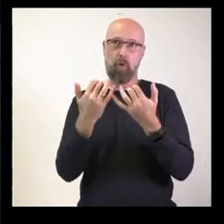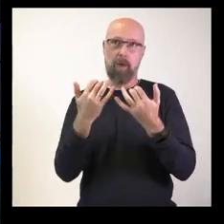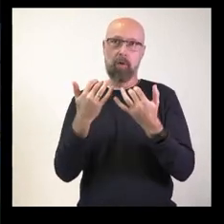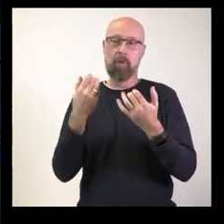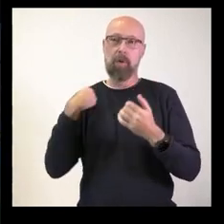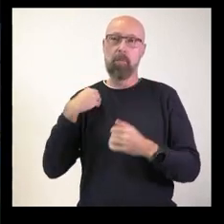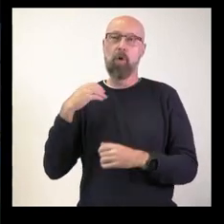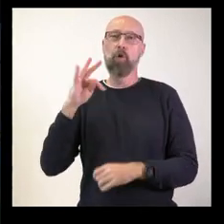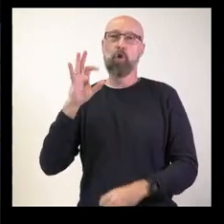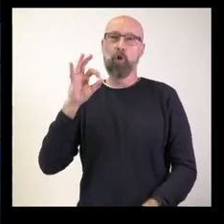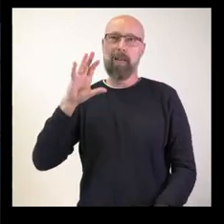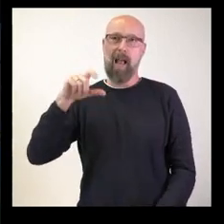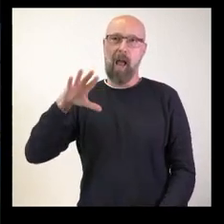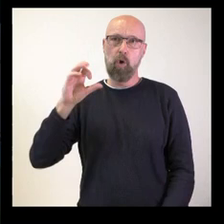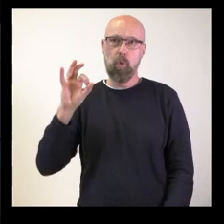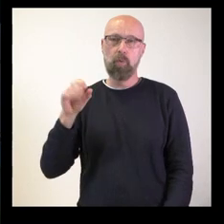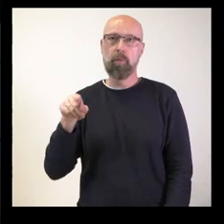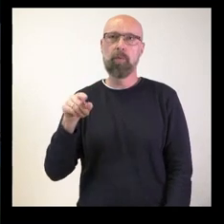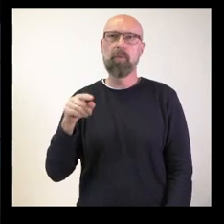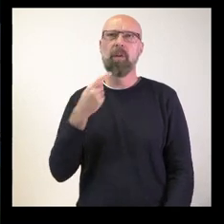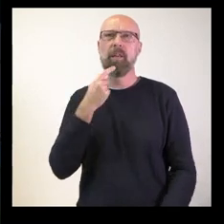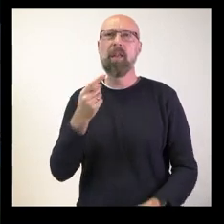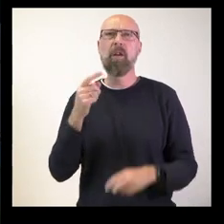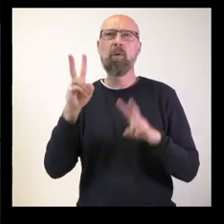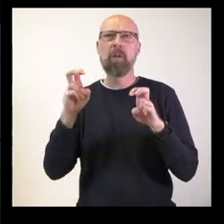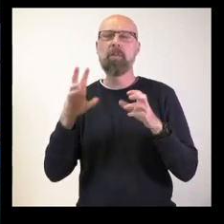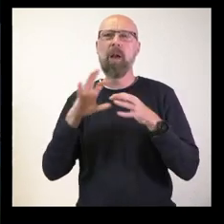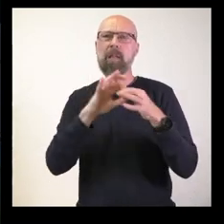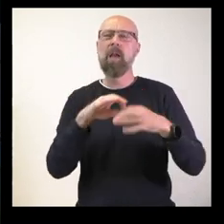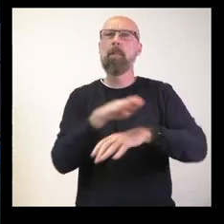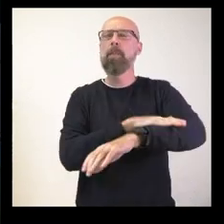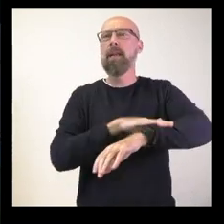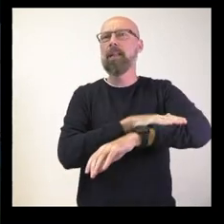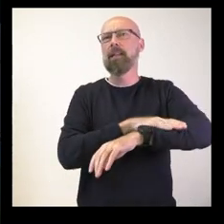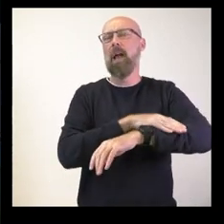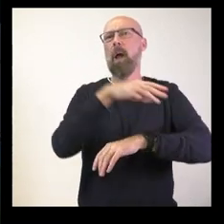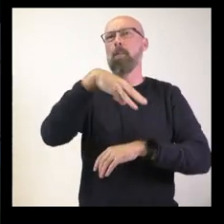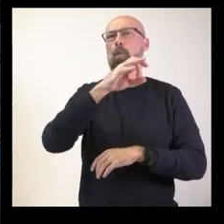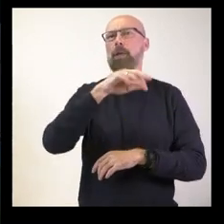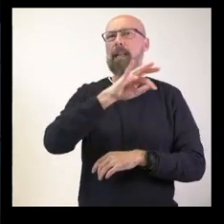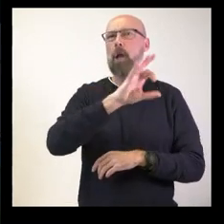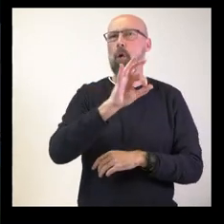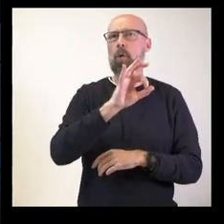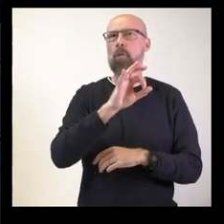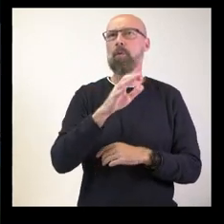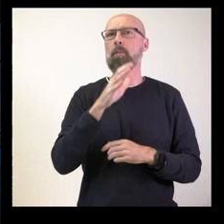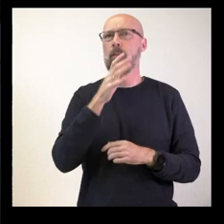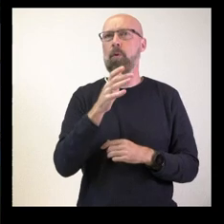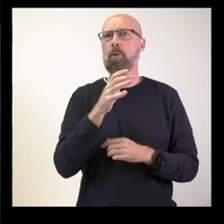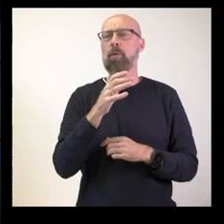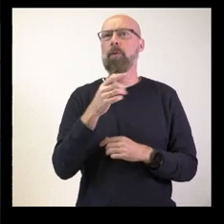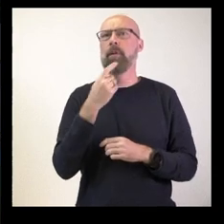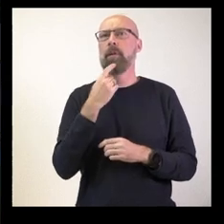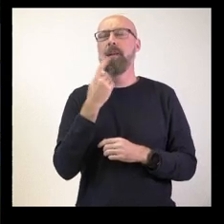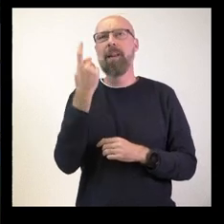Toscano sobre lo que dijo de la ministra Irene Montero de que el único mérito que tenía era conocer en